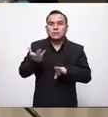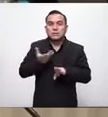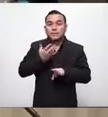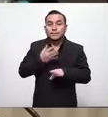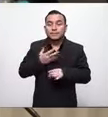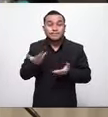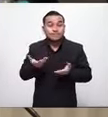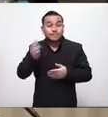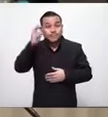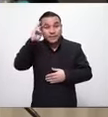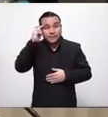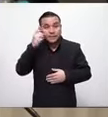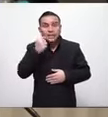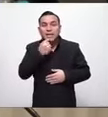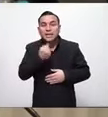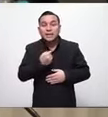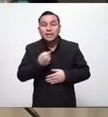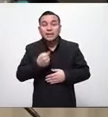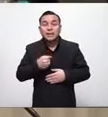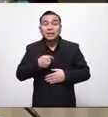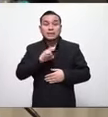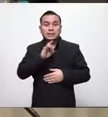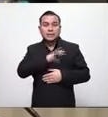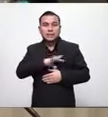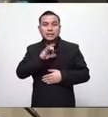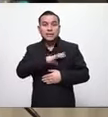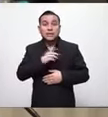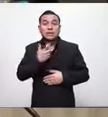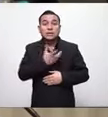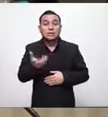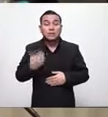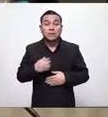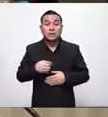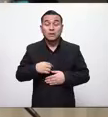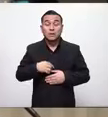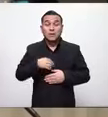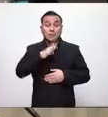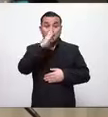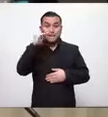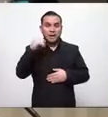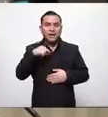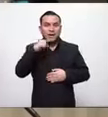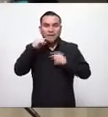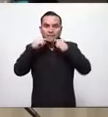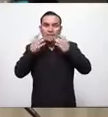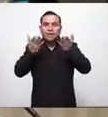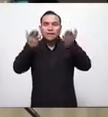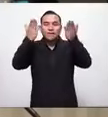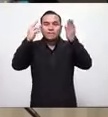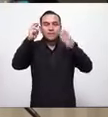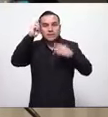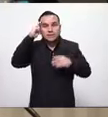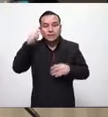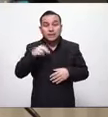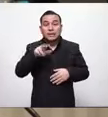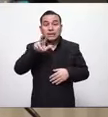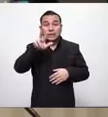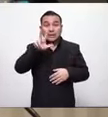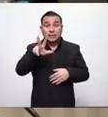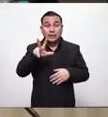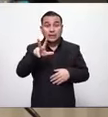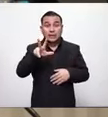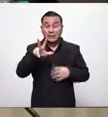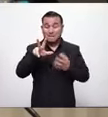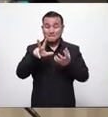Lo que le está pasando a Chile. Chile, un país del primer mundo, con solamente tres veces la